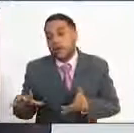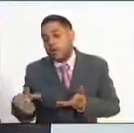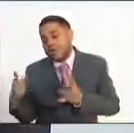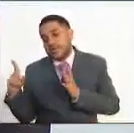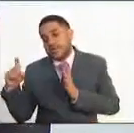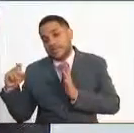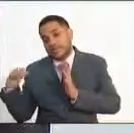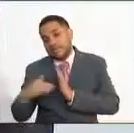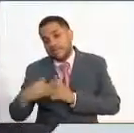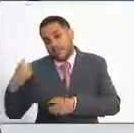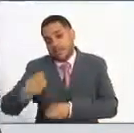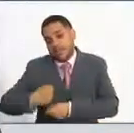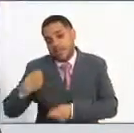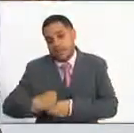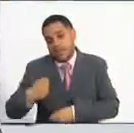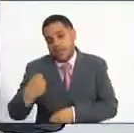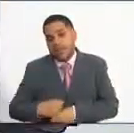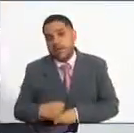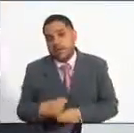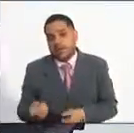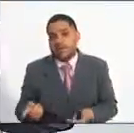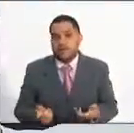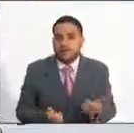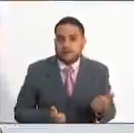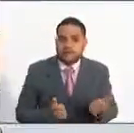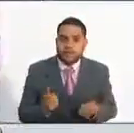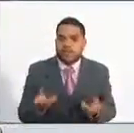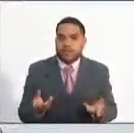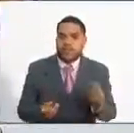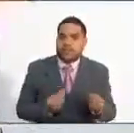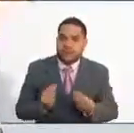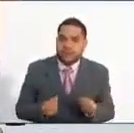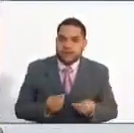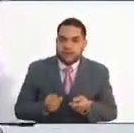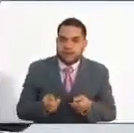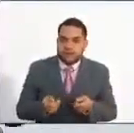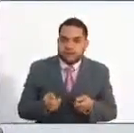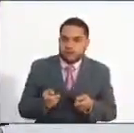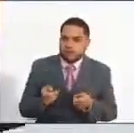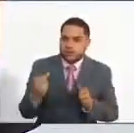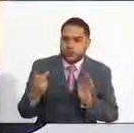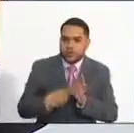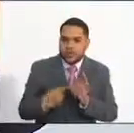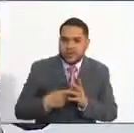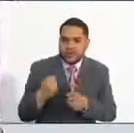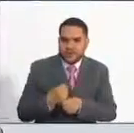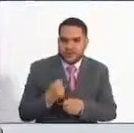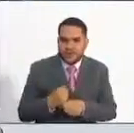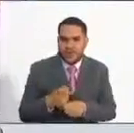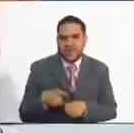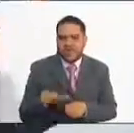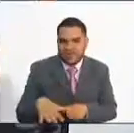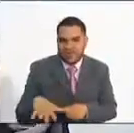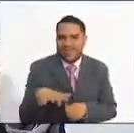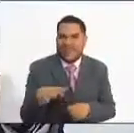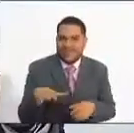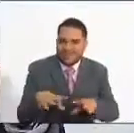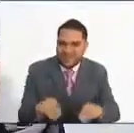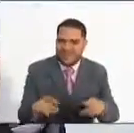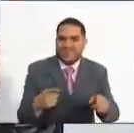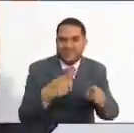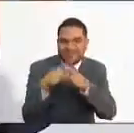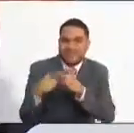empleos vacantes que ya se han provistos, como el caso del INPEC administrativo, que eran más de 2 mil empleos, Contralorías Territoriales, que eran más de 1 mil 500